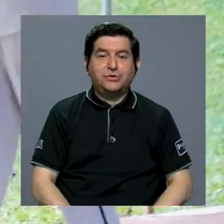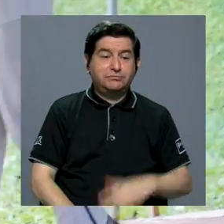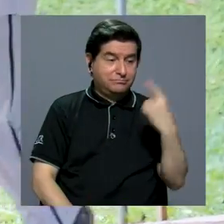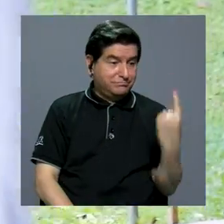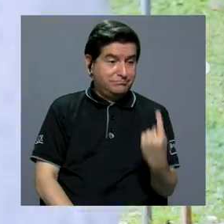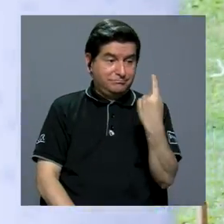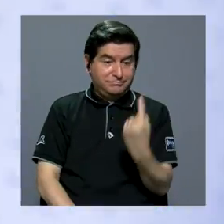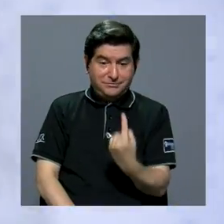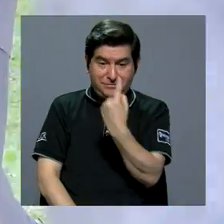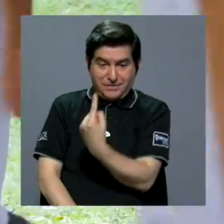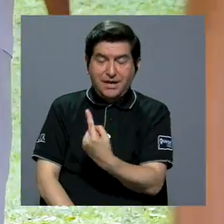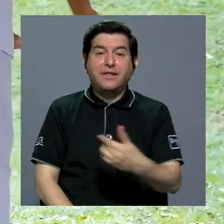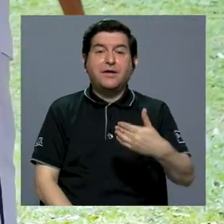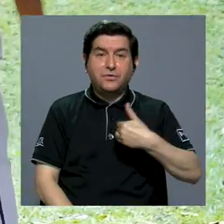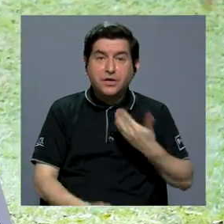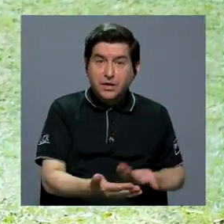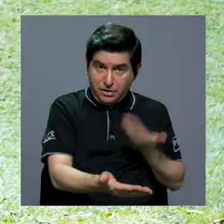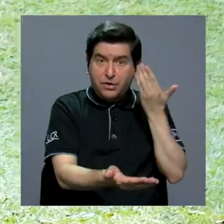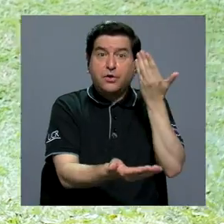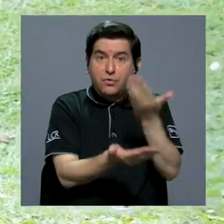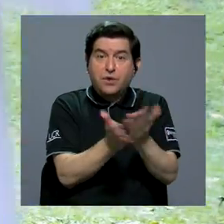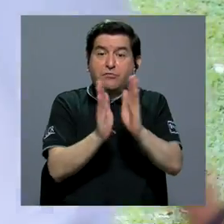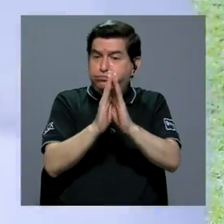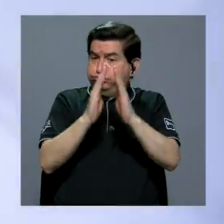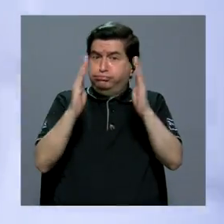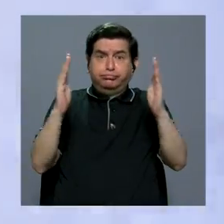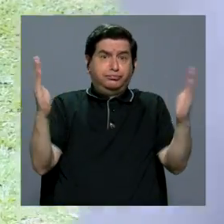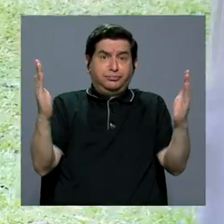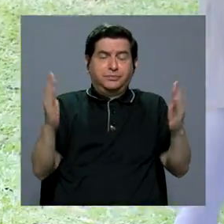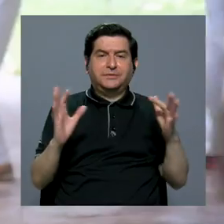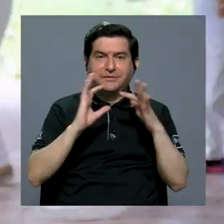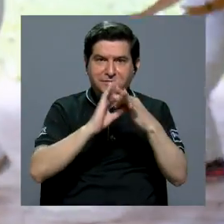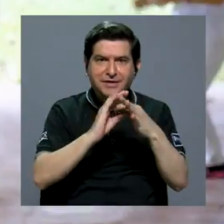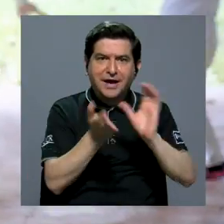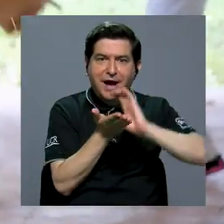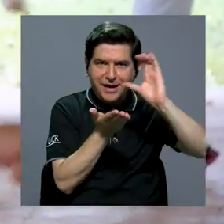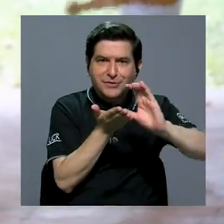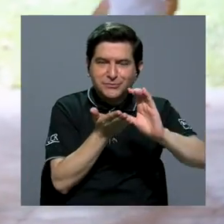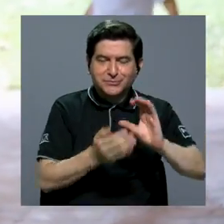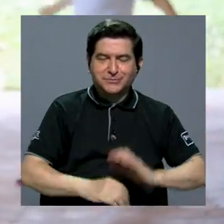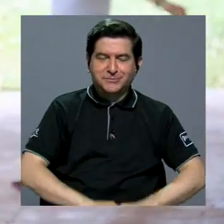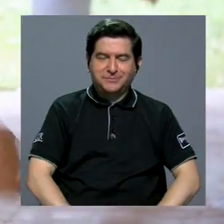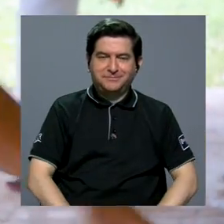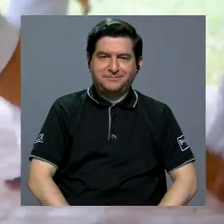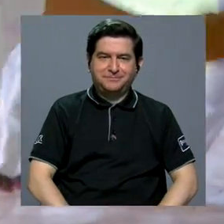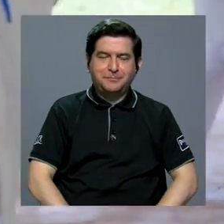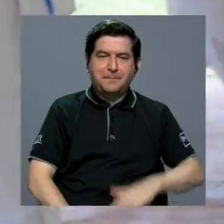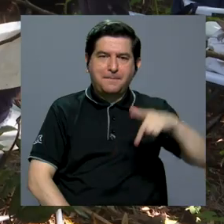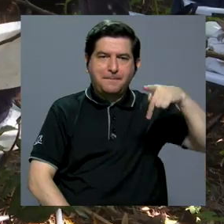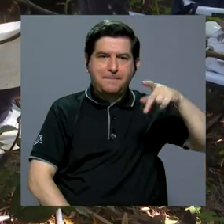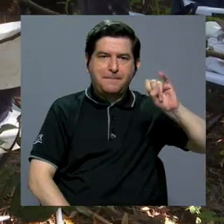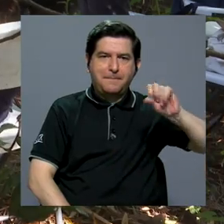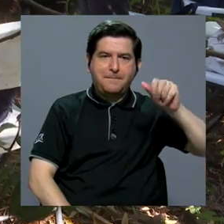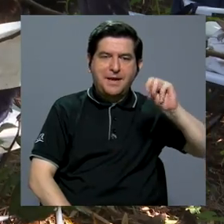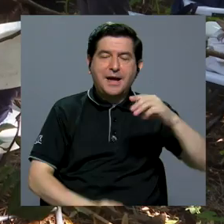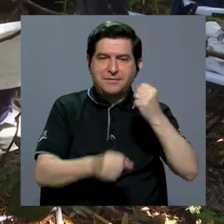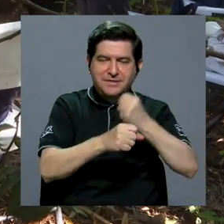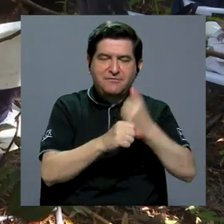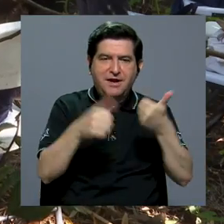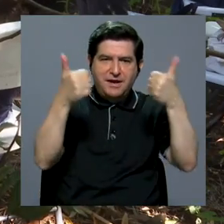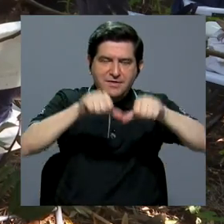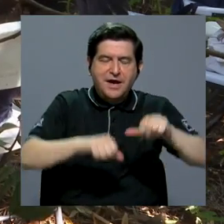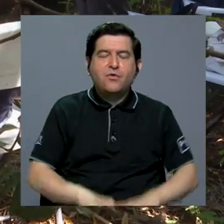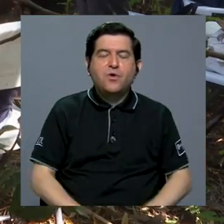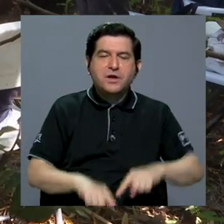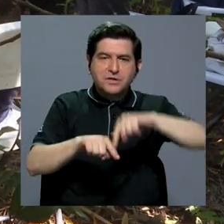comunicación. En cada uno de ellos pues hay una oferta amplia en relación con los cursos que se ofrecen. El PIAAM trabaja de